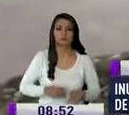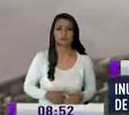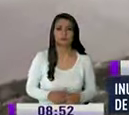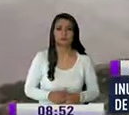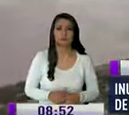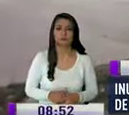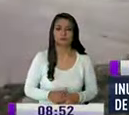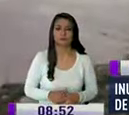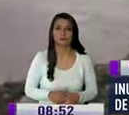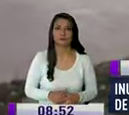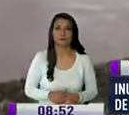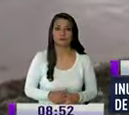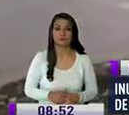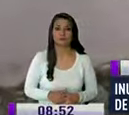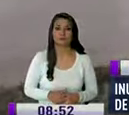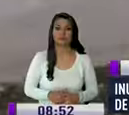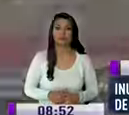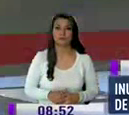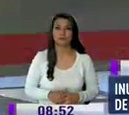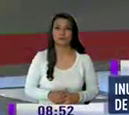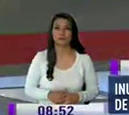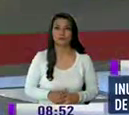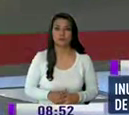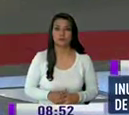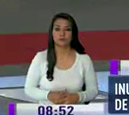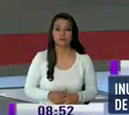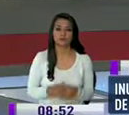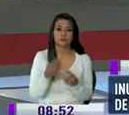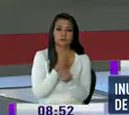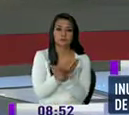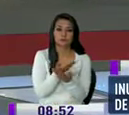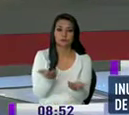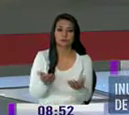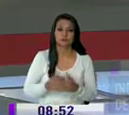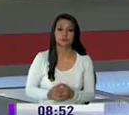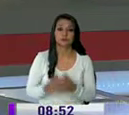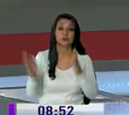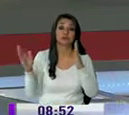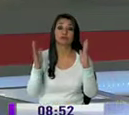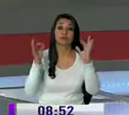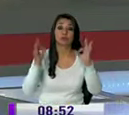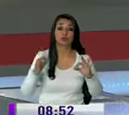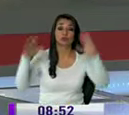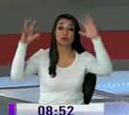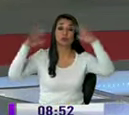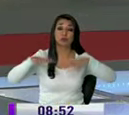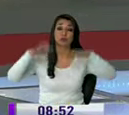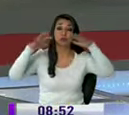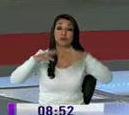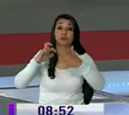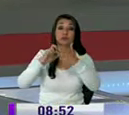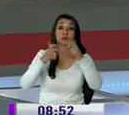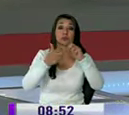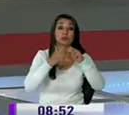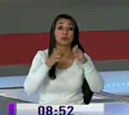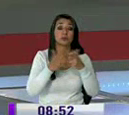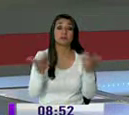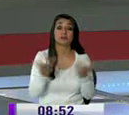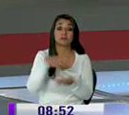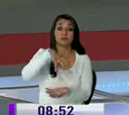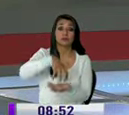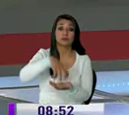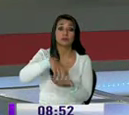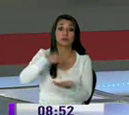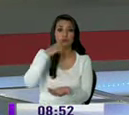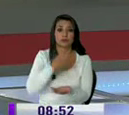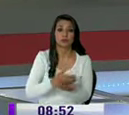informó Julio César Saona vamos a contarles que la temporada invernal empieza a causar estragos en la provincia de El Oro